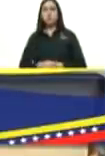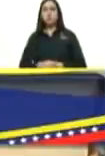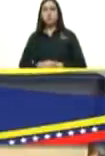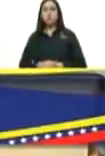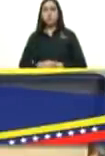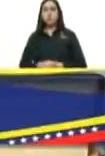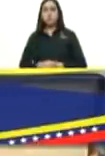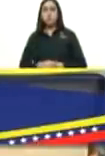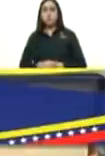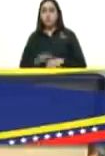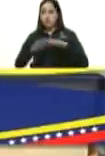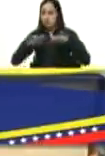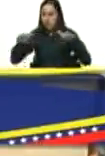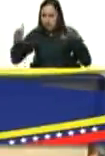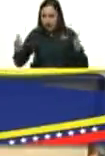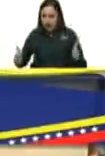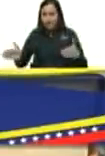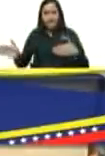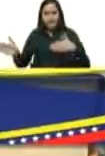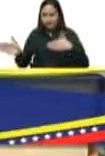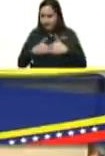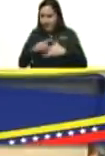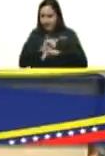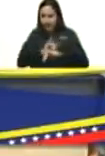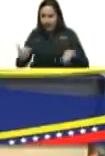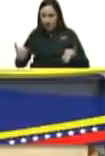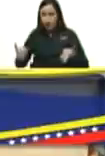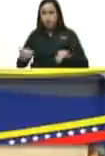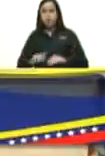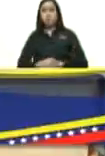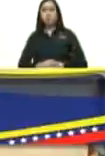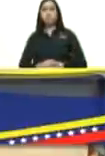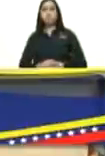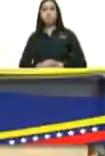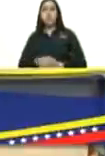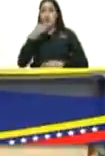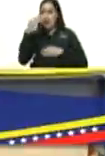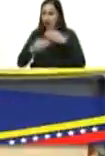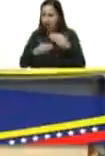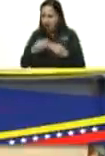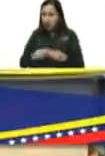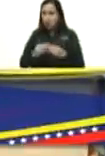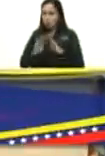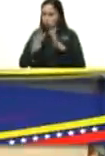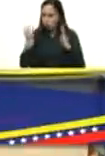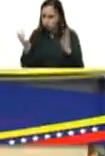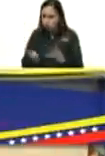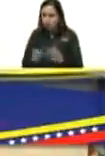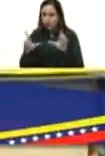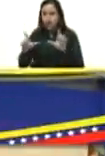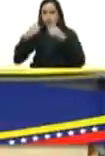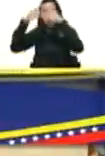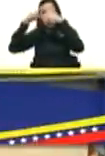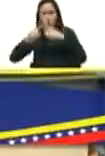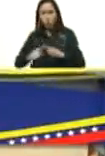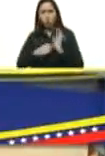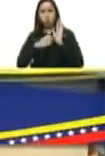la mesa electoral se cierra hacen sus protocolos transmiten el resultado